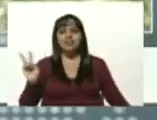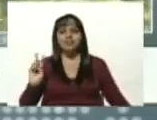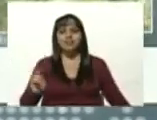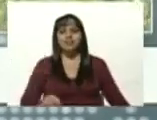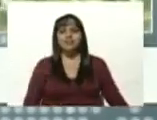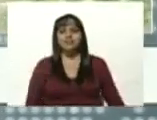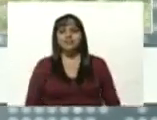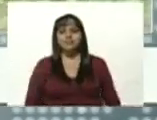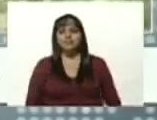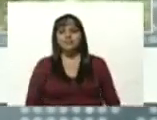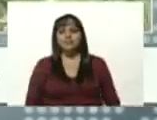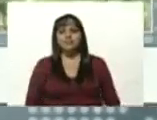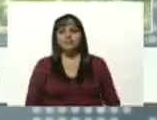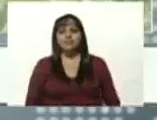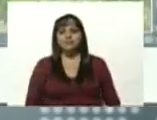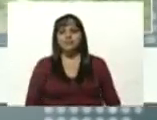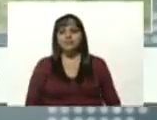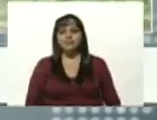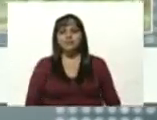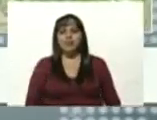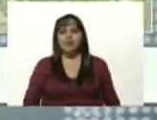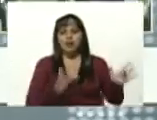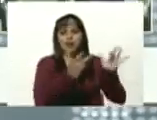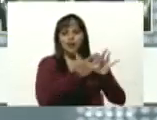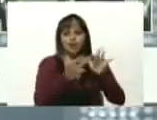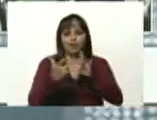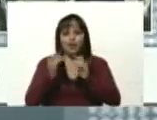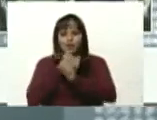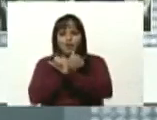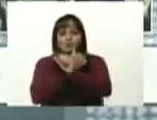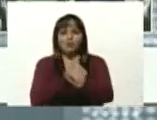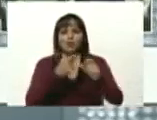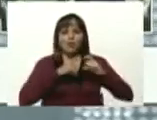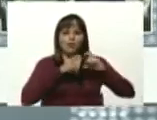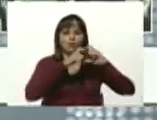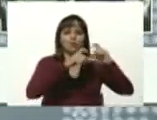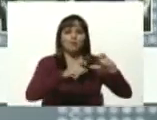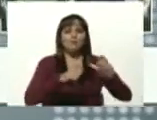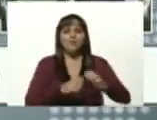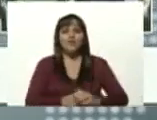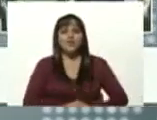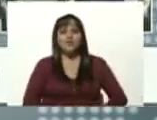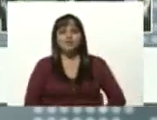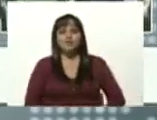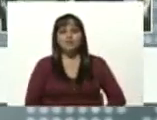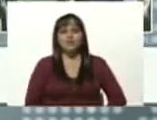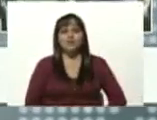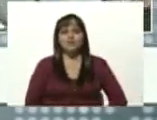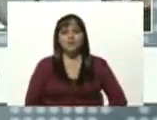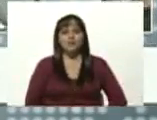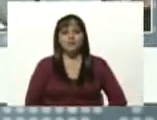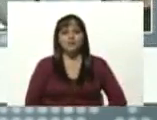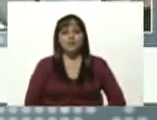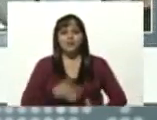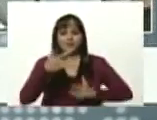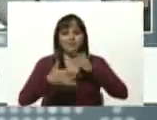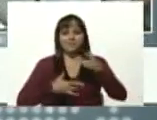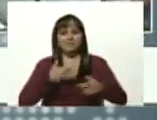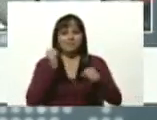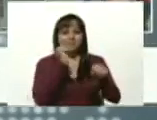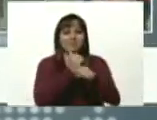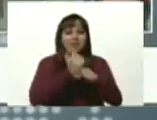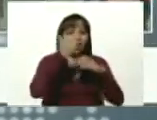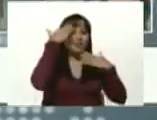Y se conectan con amor, con el corazón amoroso de Venezuela a través de nuestras jornadas de trabajo. Mi